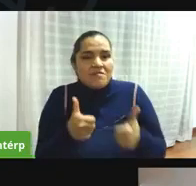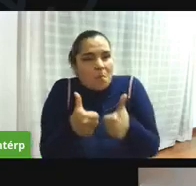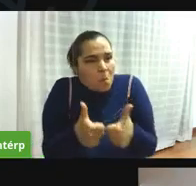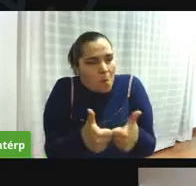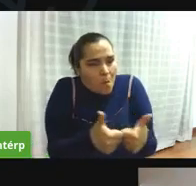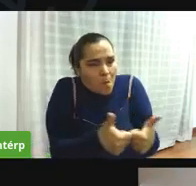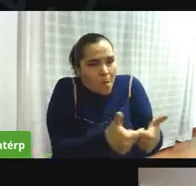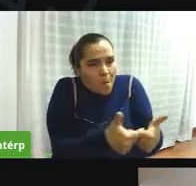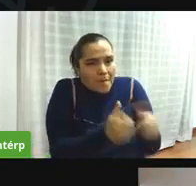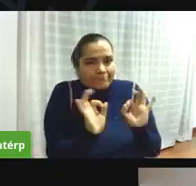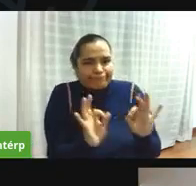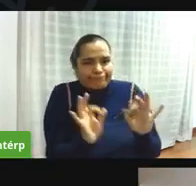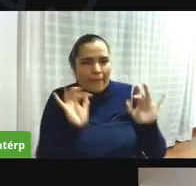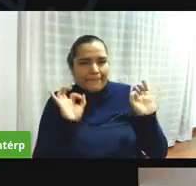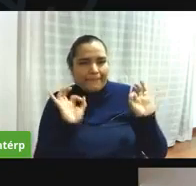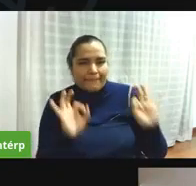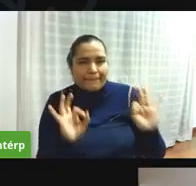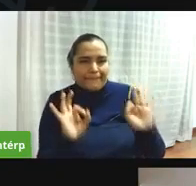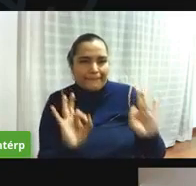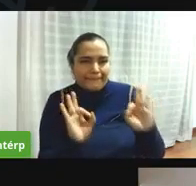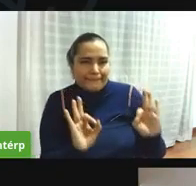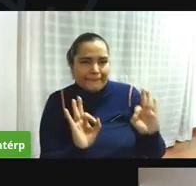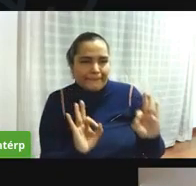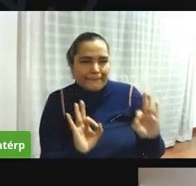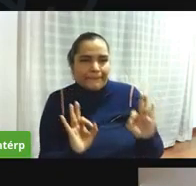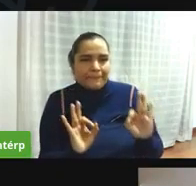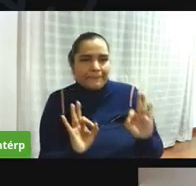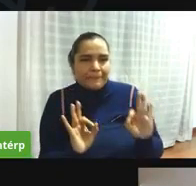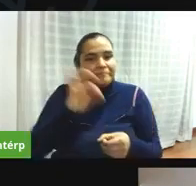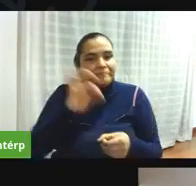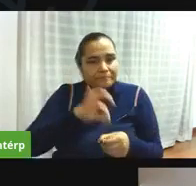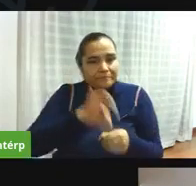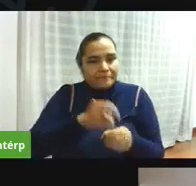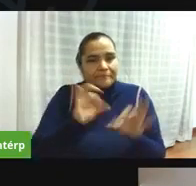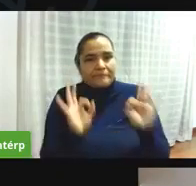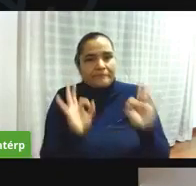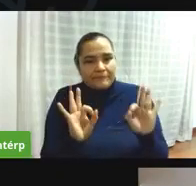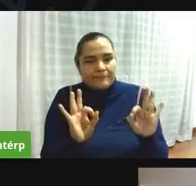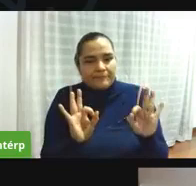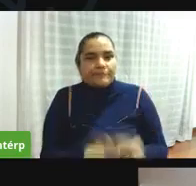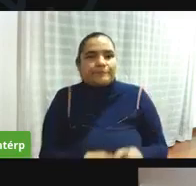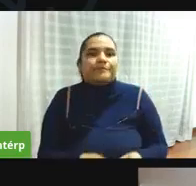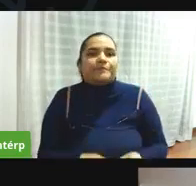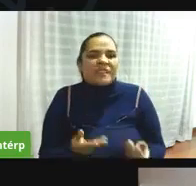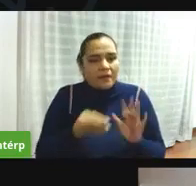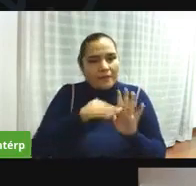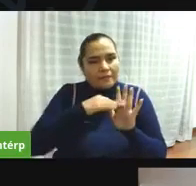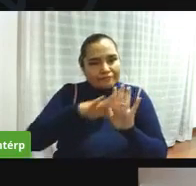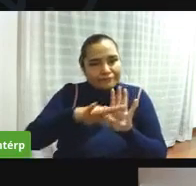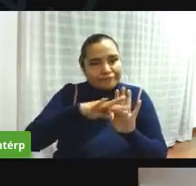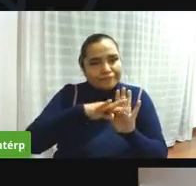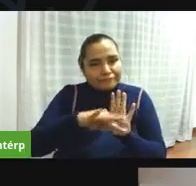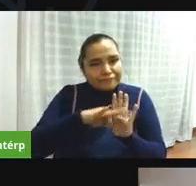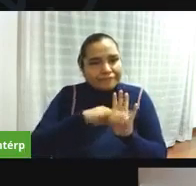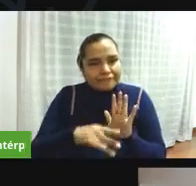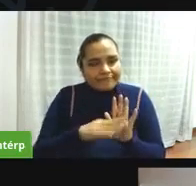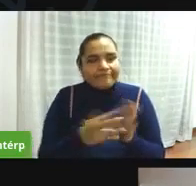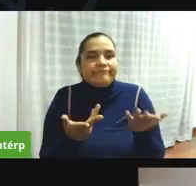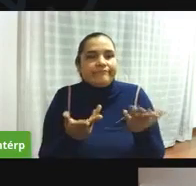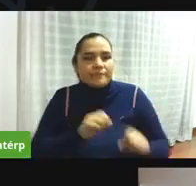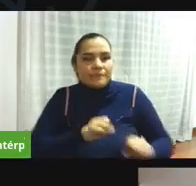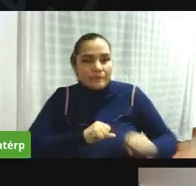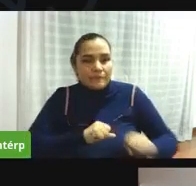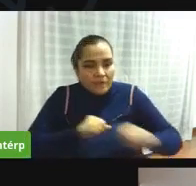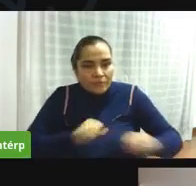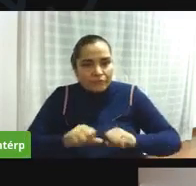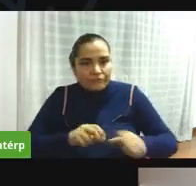de acción comunal y esto va sumado a la construcción y formulación de la política pública que estamos haciendo en desarrollo de la comunidad esto fue